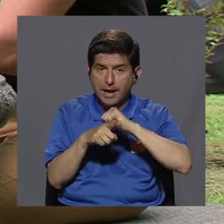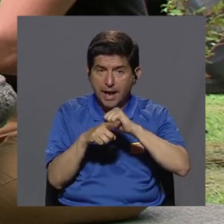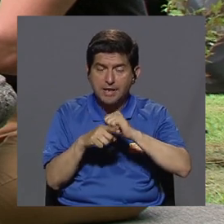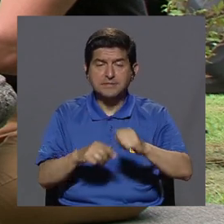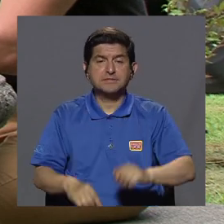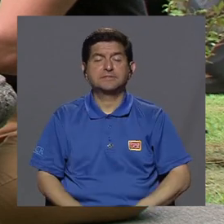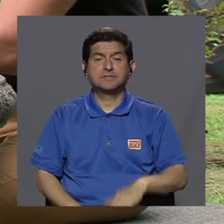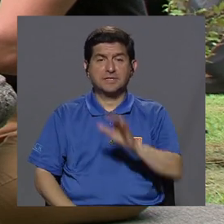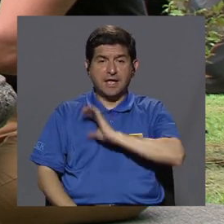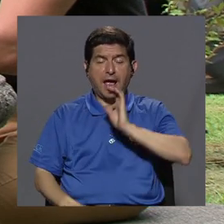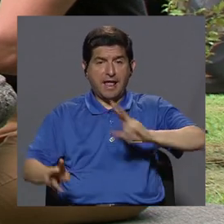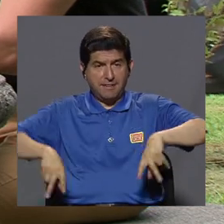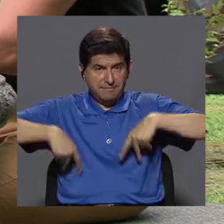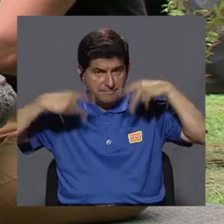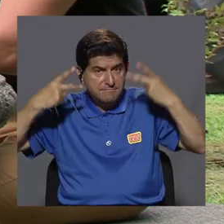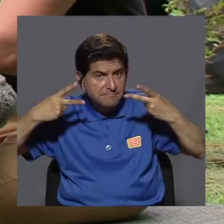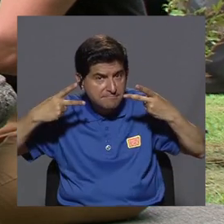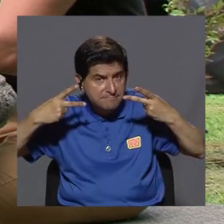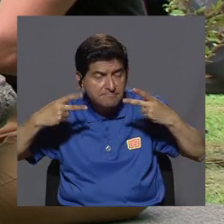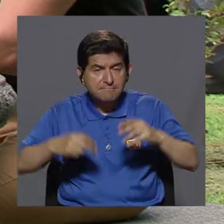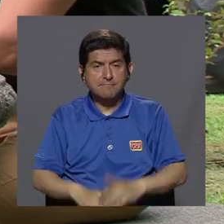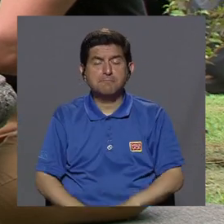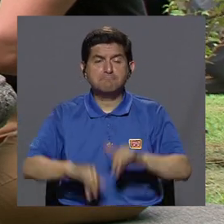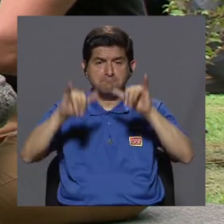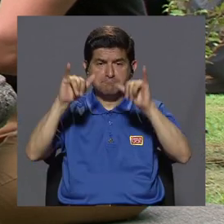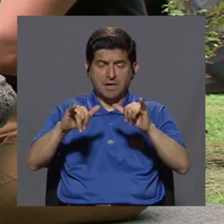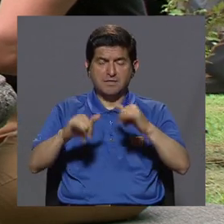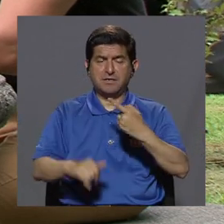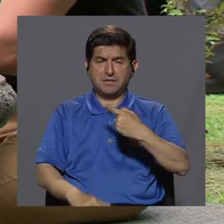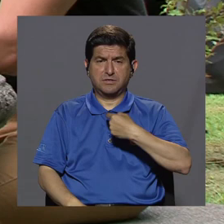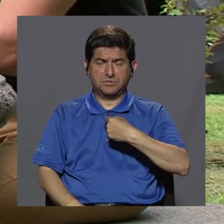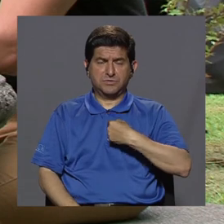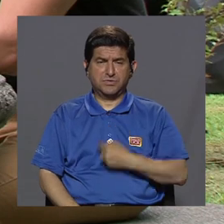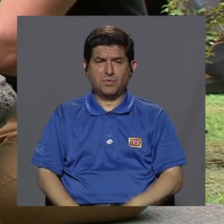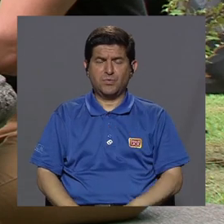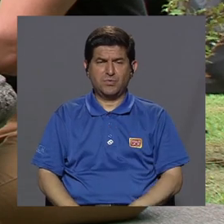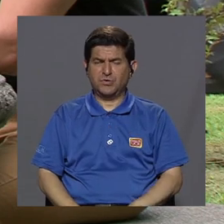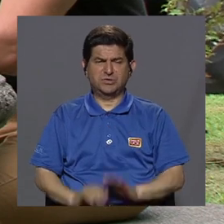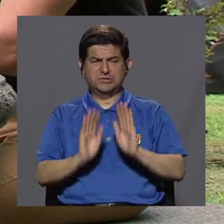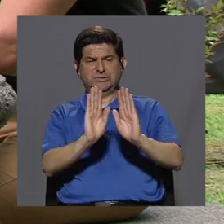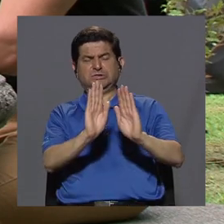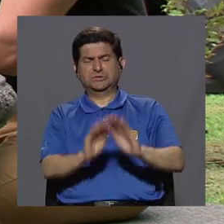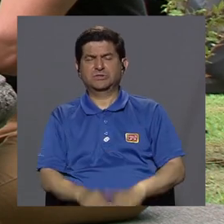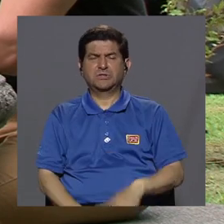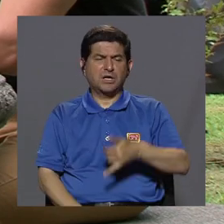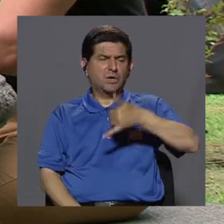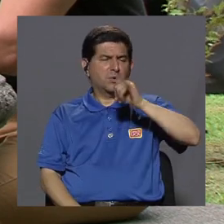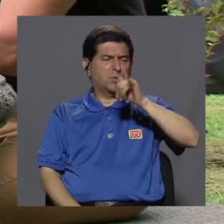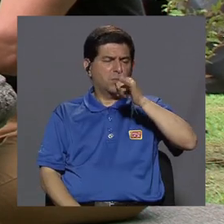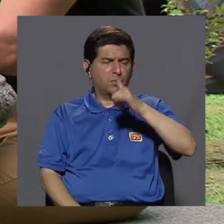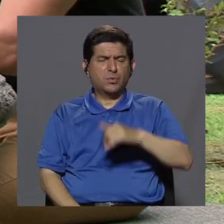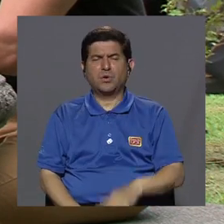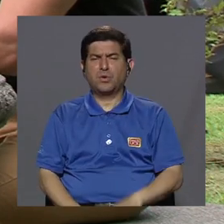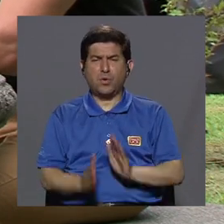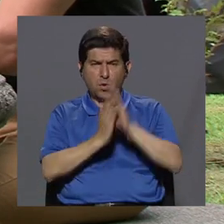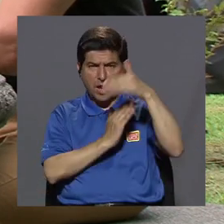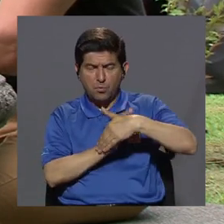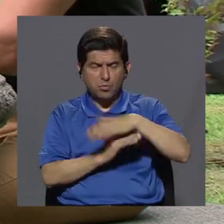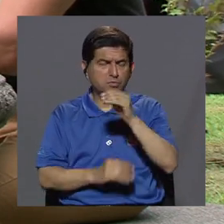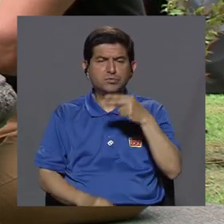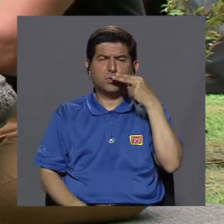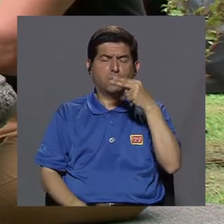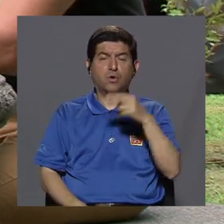prácticas, la calidad de vida, lo que usted decía, digamos, de mantenerse lejos de, digamos, del exceso del alcohol, del cigarrillo, de hacer